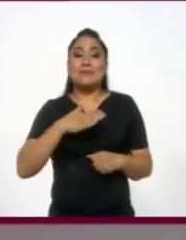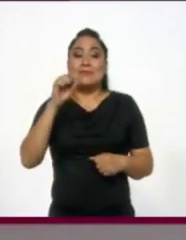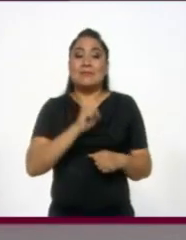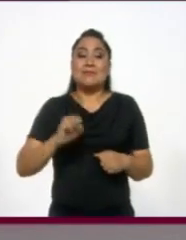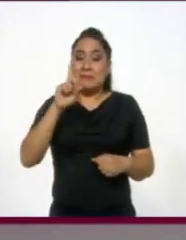para ustedes.